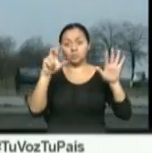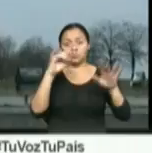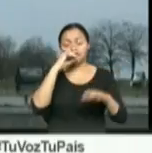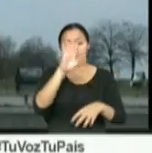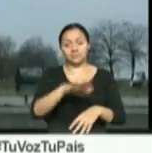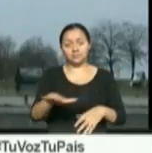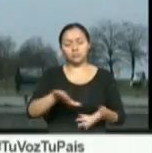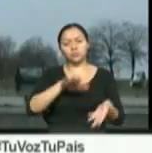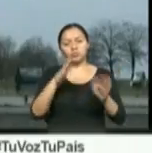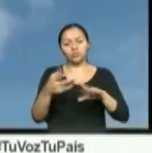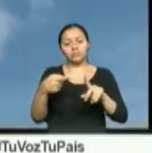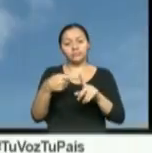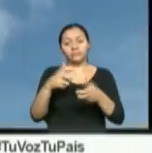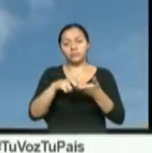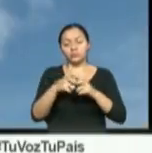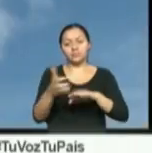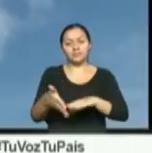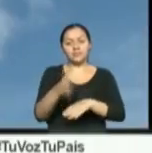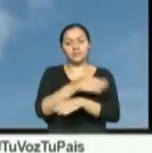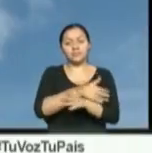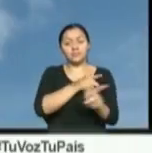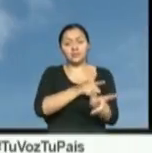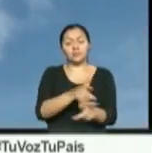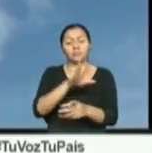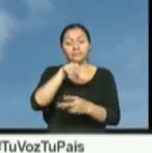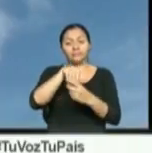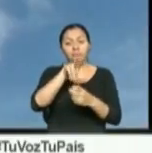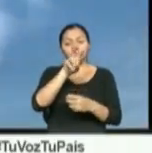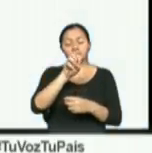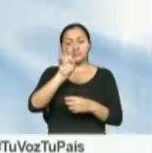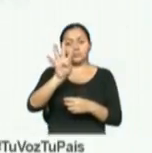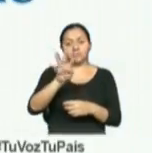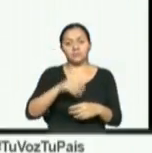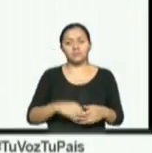que murieron en el atentado terrorista en una escuela de Beslan en 2004.